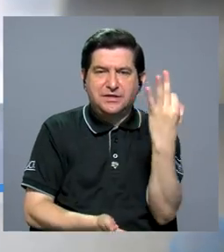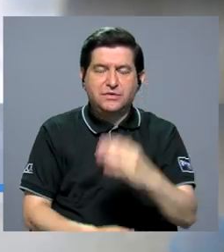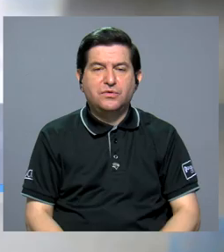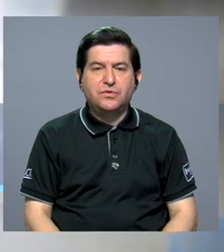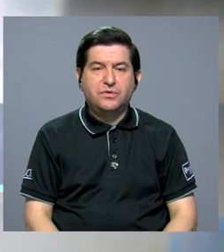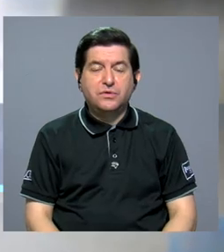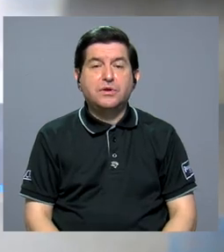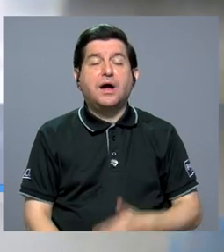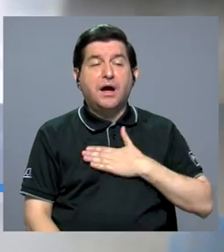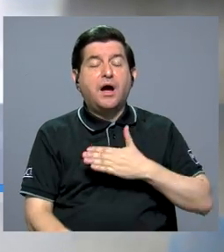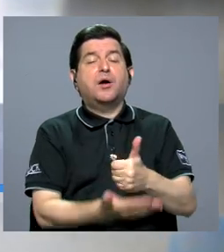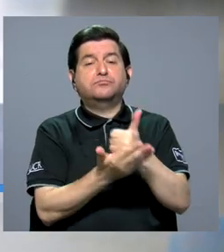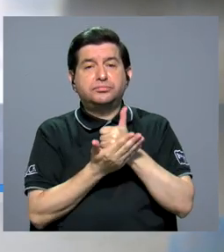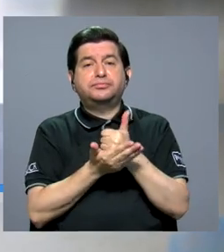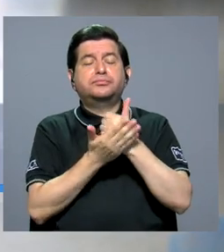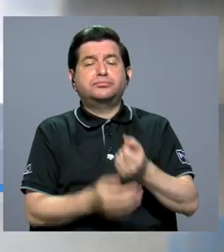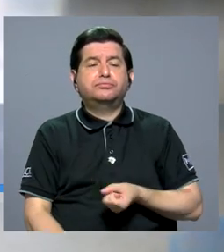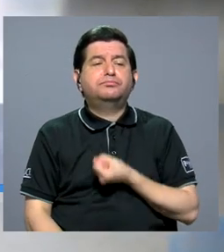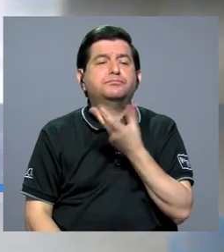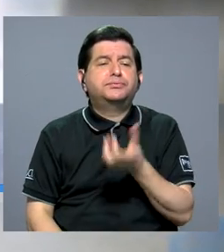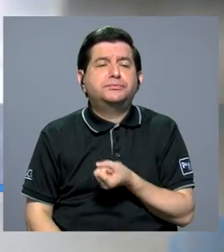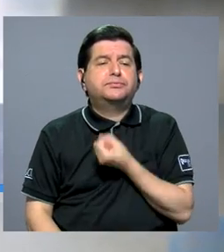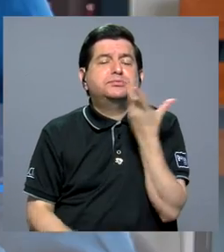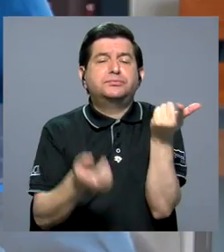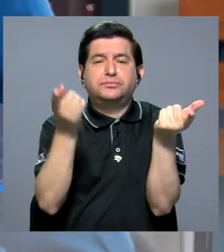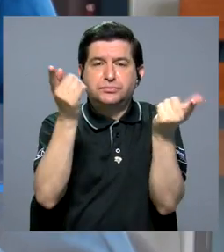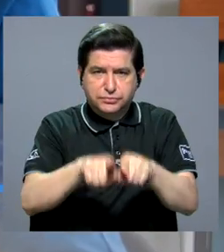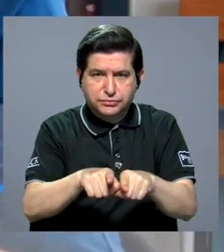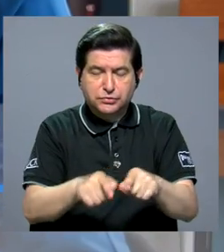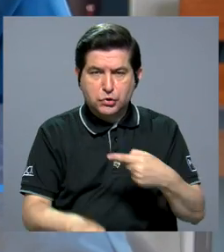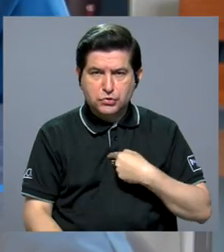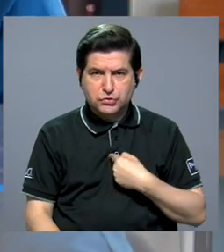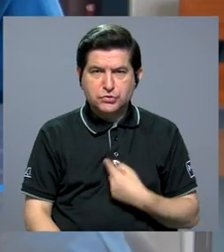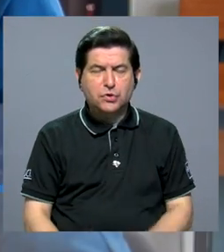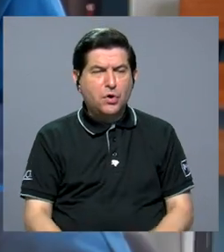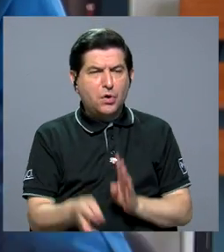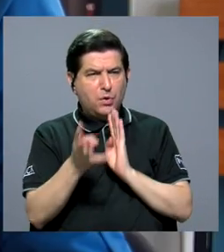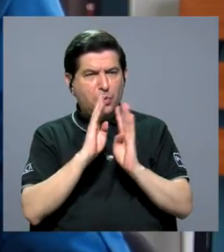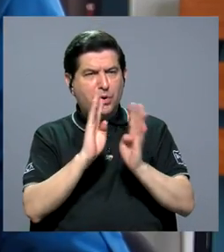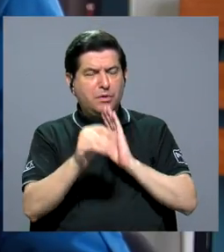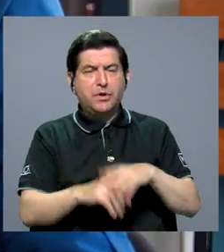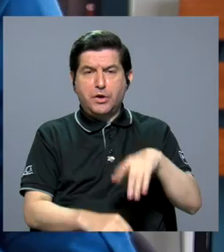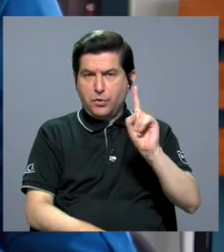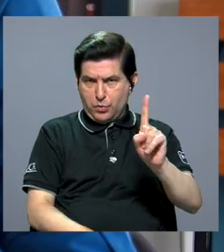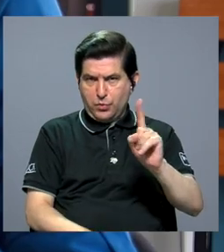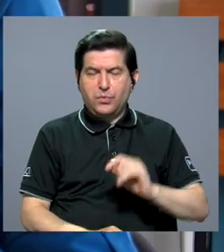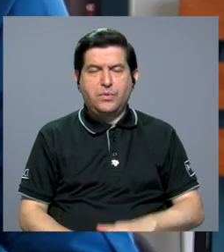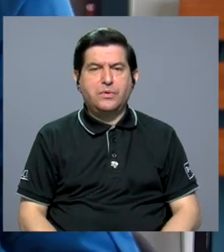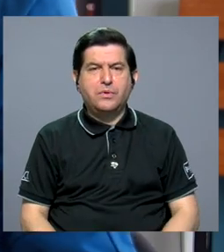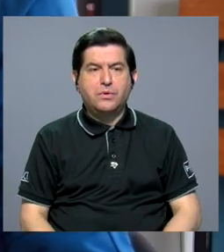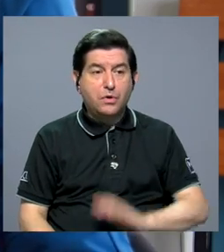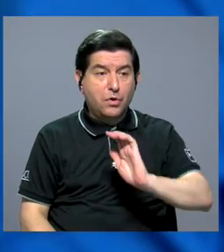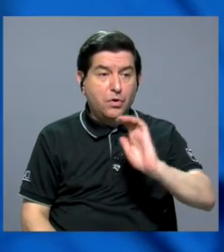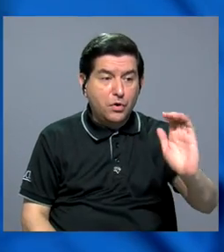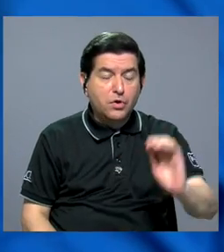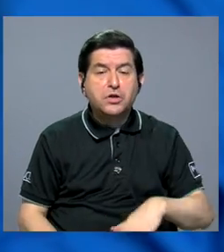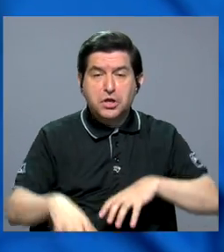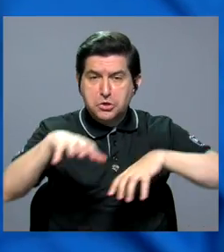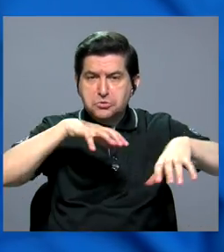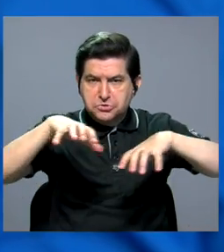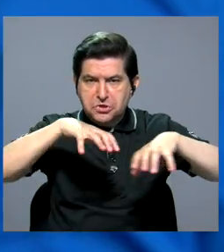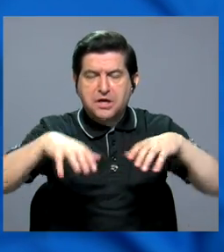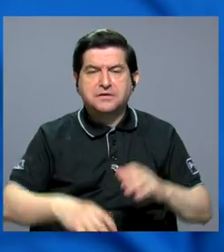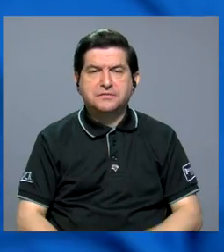sirvó bastante contar lo que había pasado. Yo solo conversé con una. Los niños estaban en las actividades.